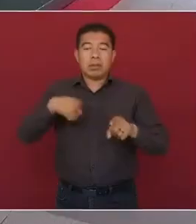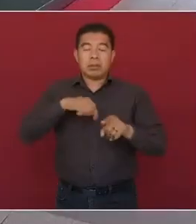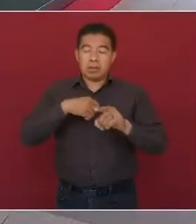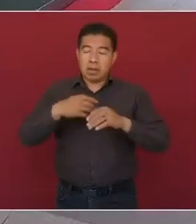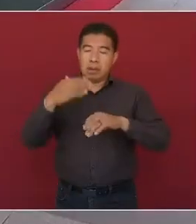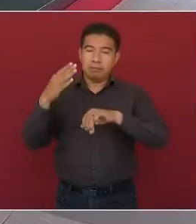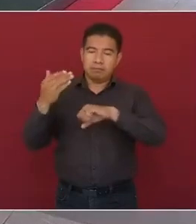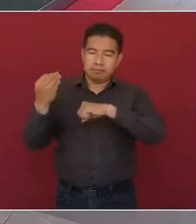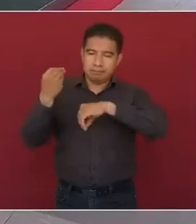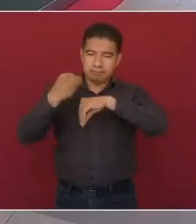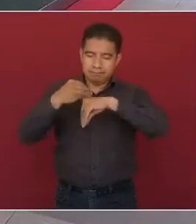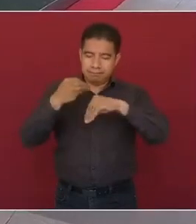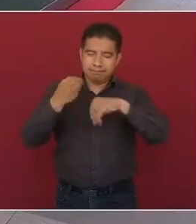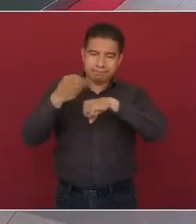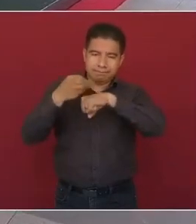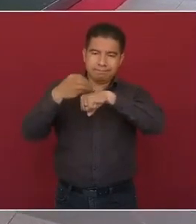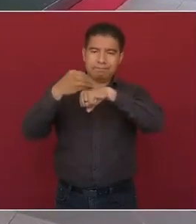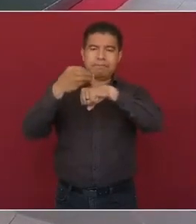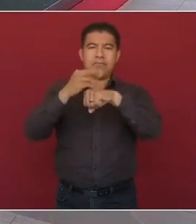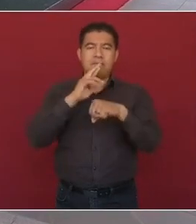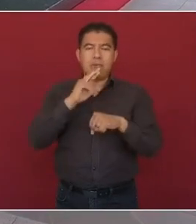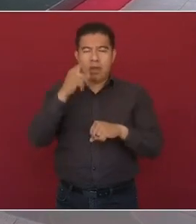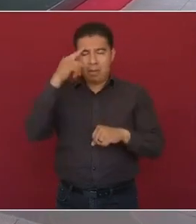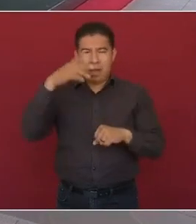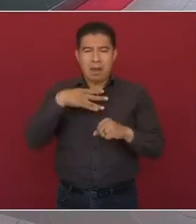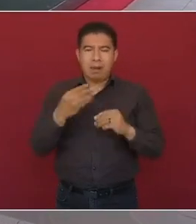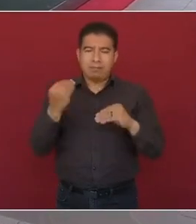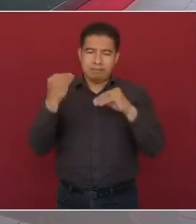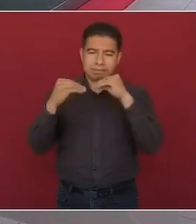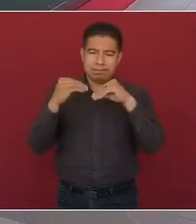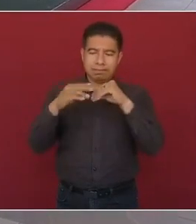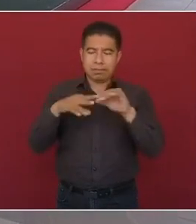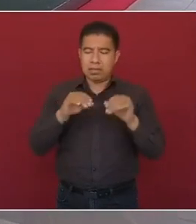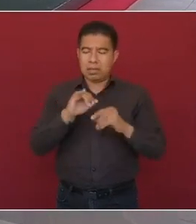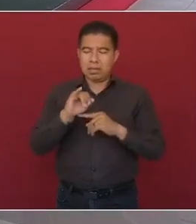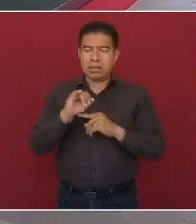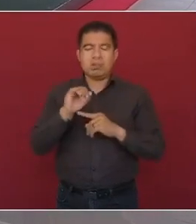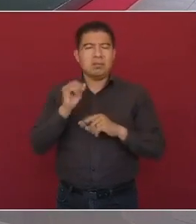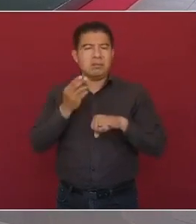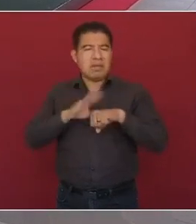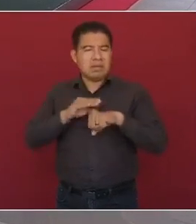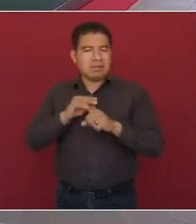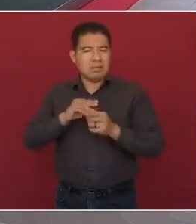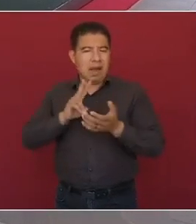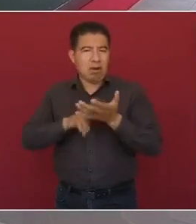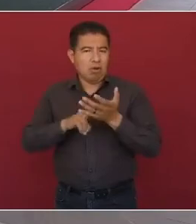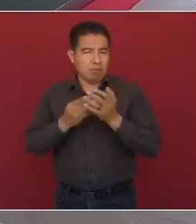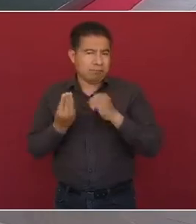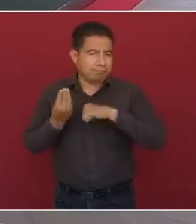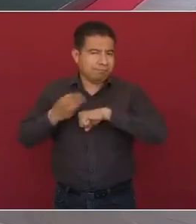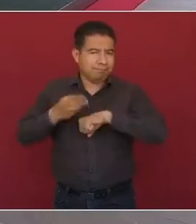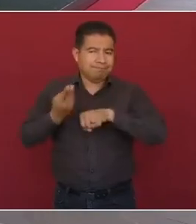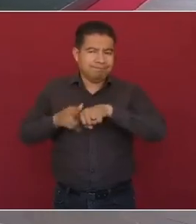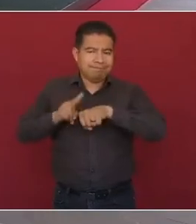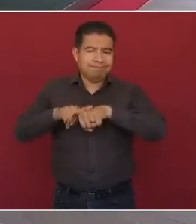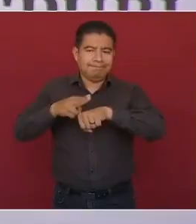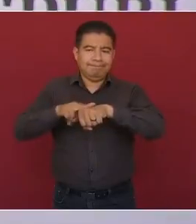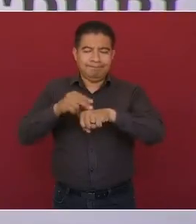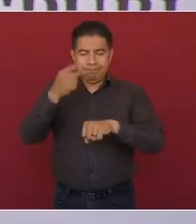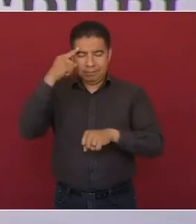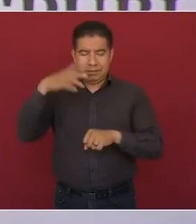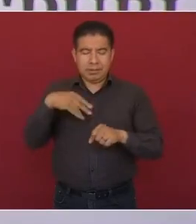productos de mayor valor agregado e impulsaremos el desarrollo económico y social con los más altos niveles de